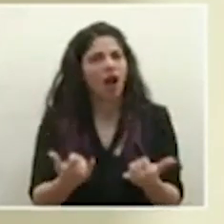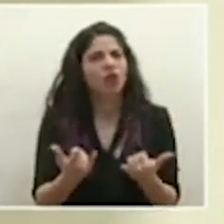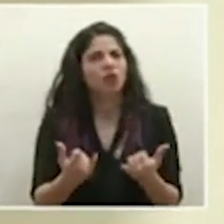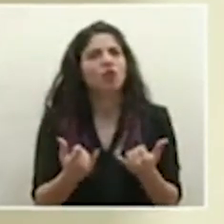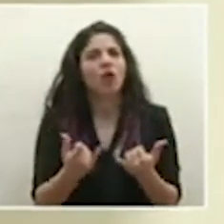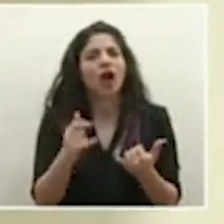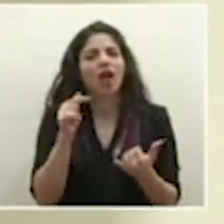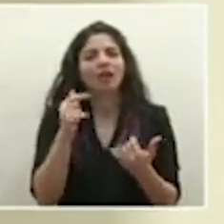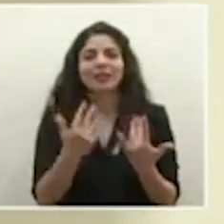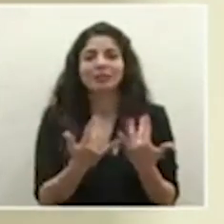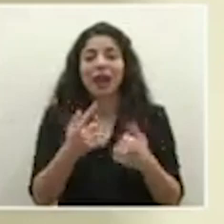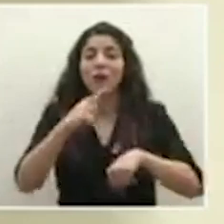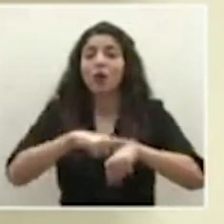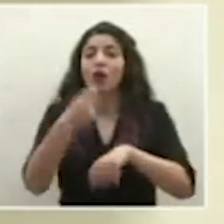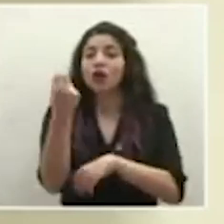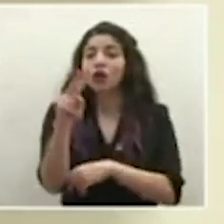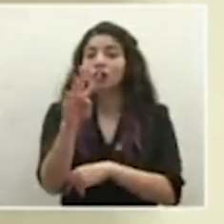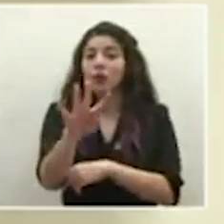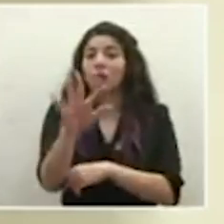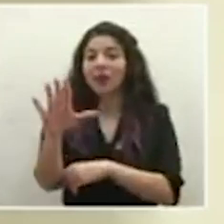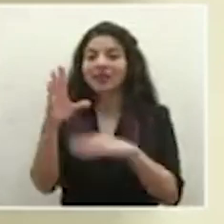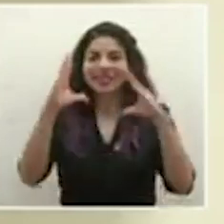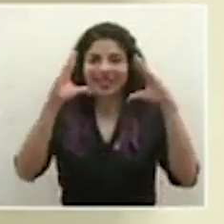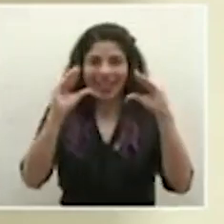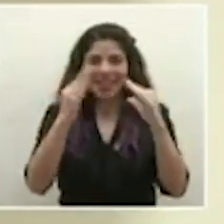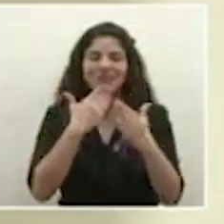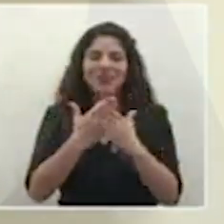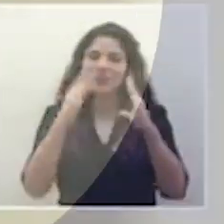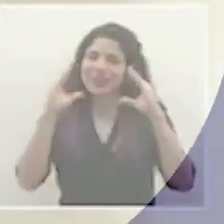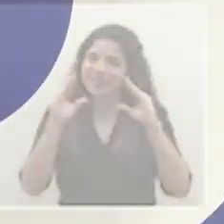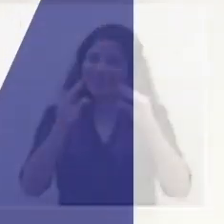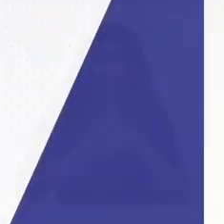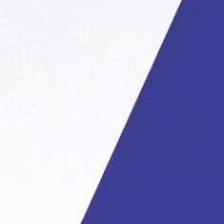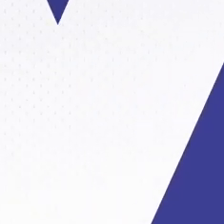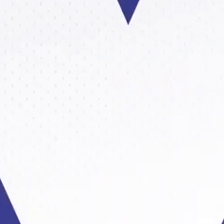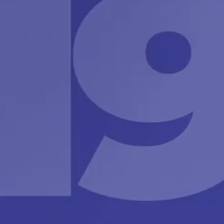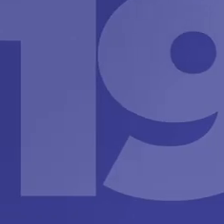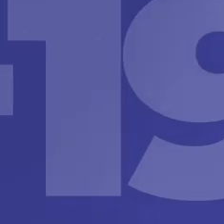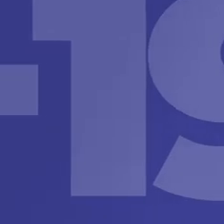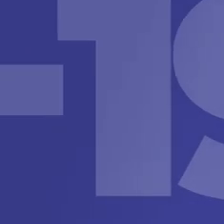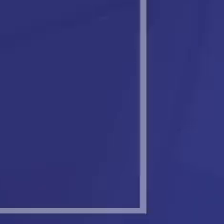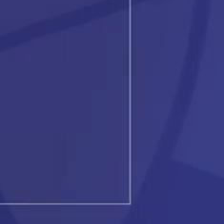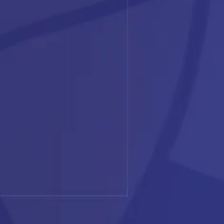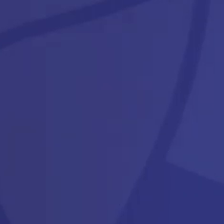información los esperamos a las 12 y 45 de la tarde muy buenas tardes gracias